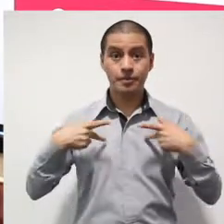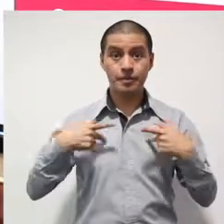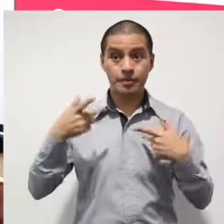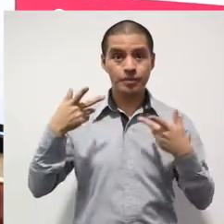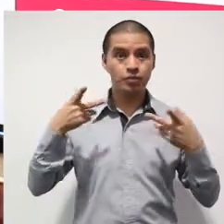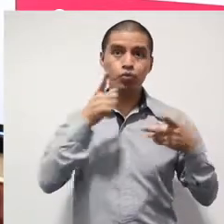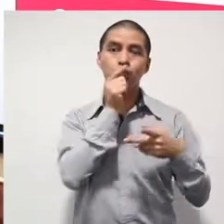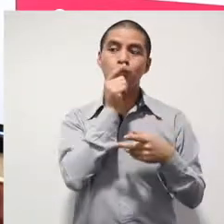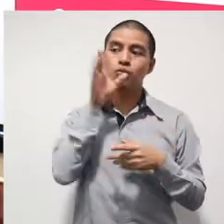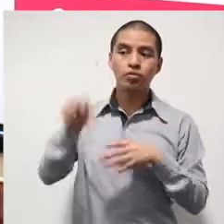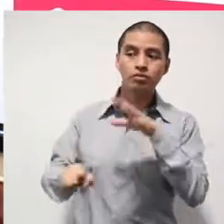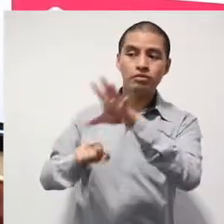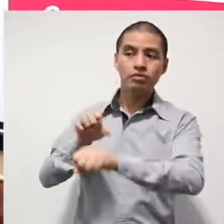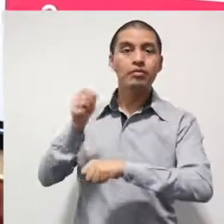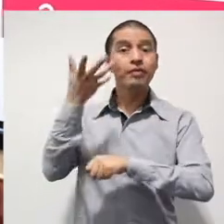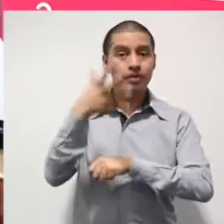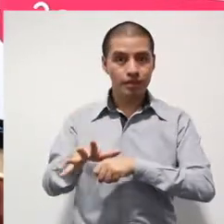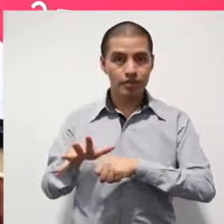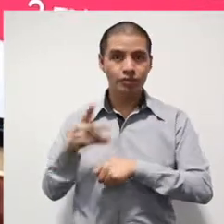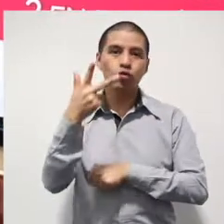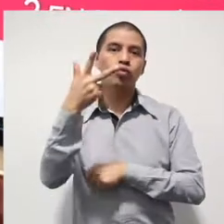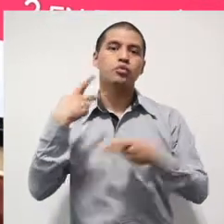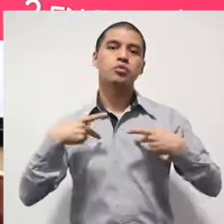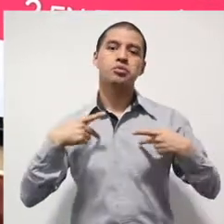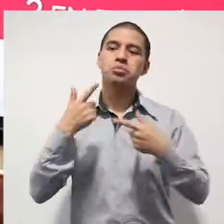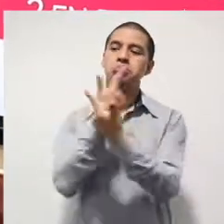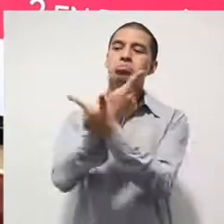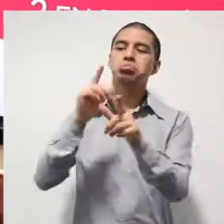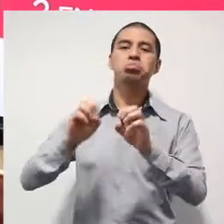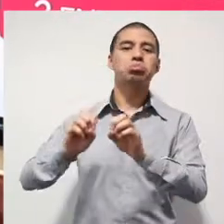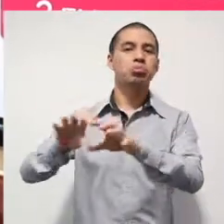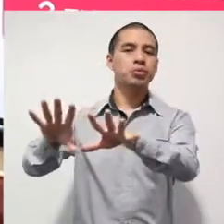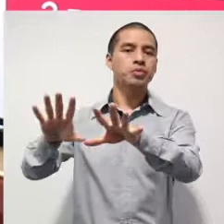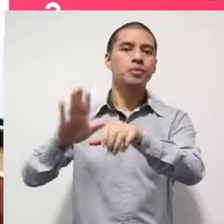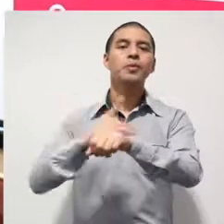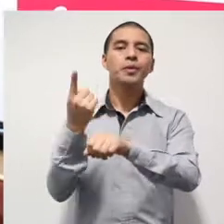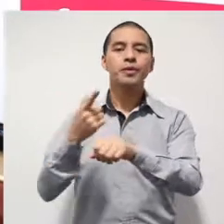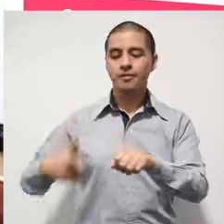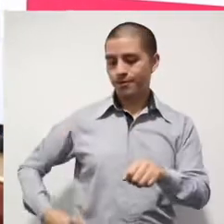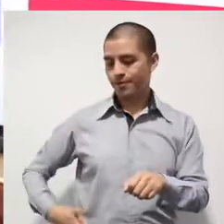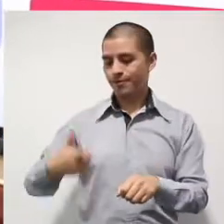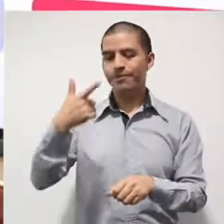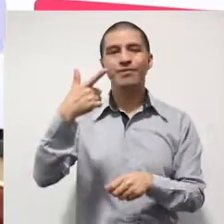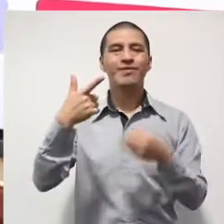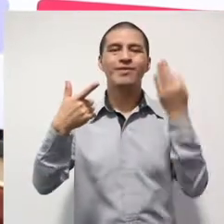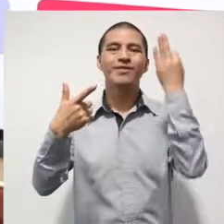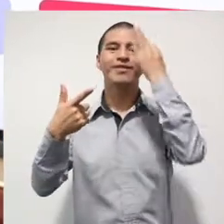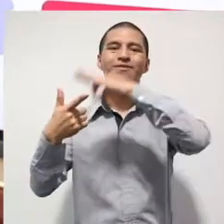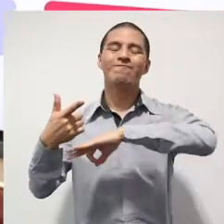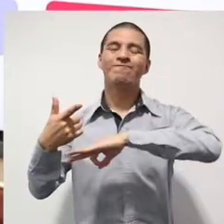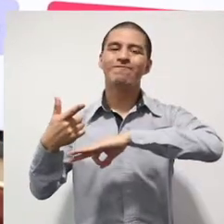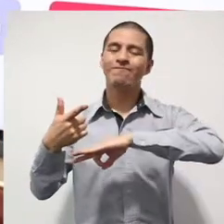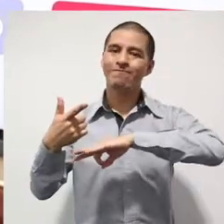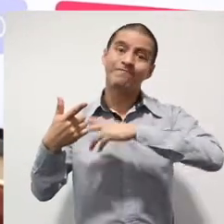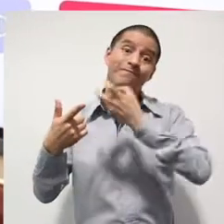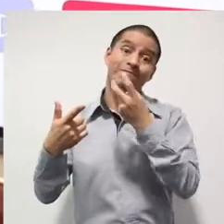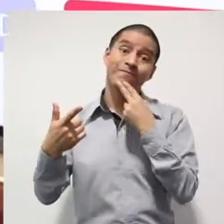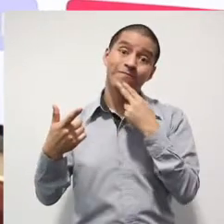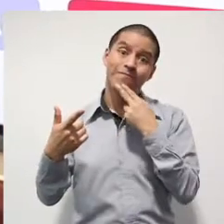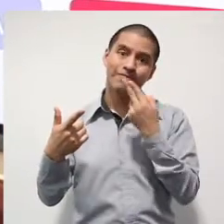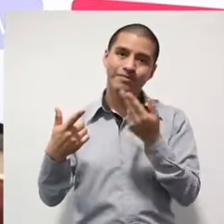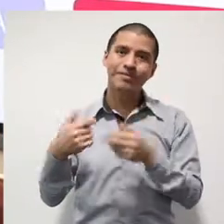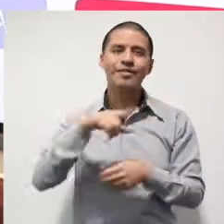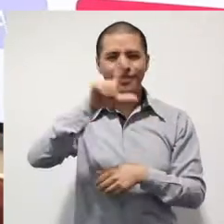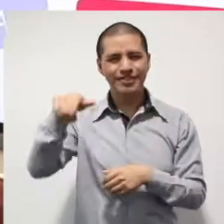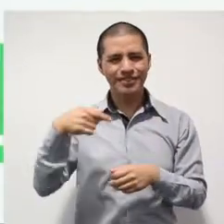Diez detenidos por la policía, ocho en libertad porque utilizaron un arma, un arma réplica.